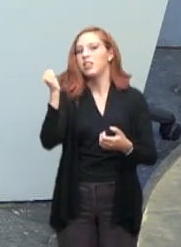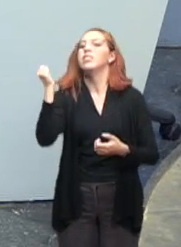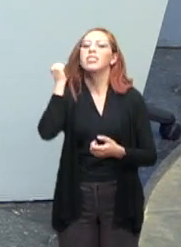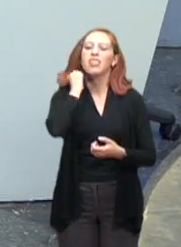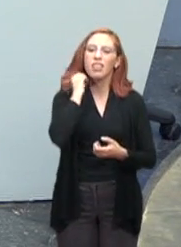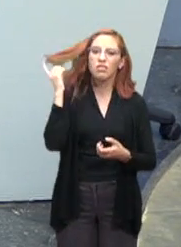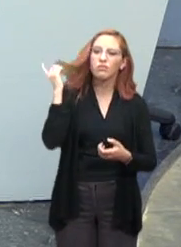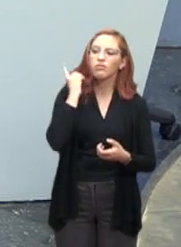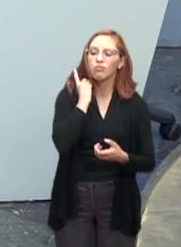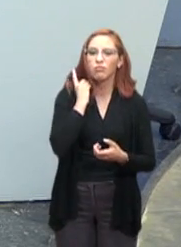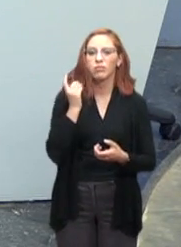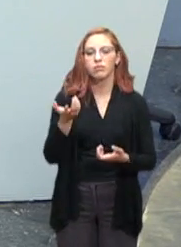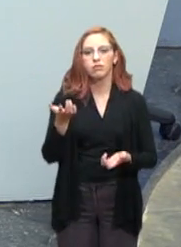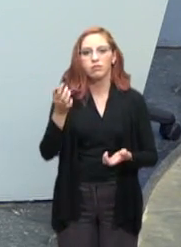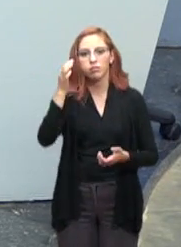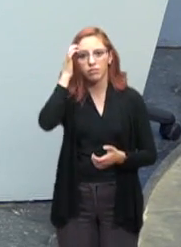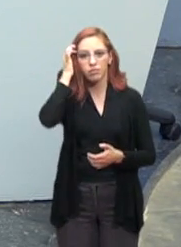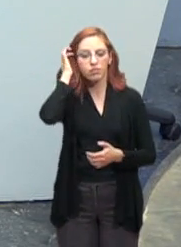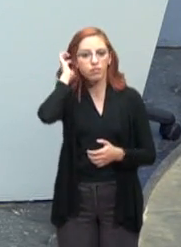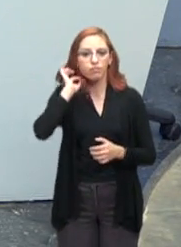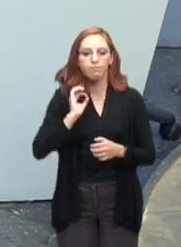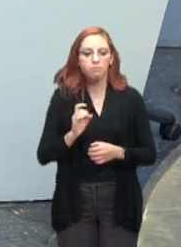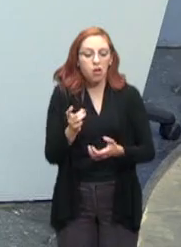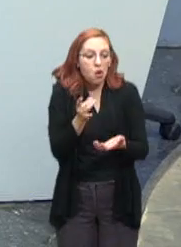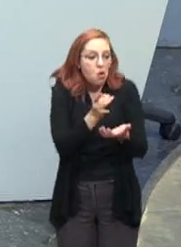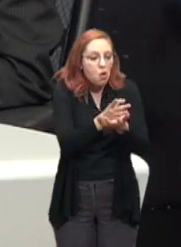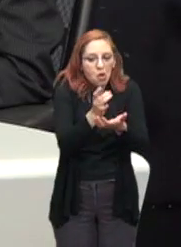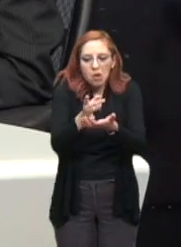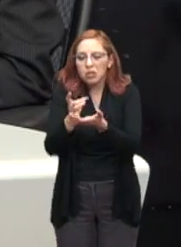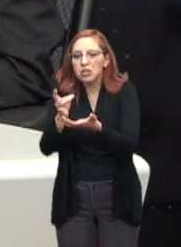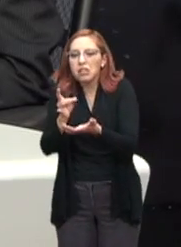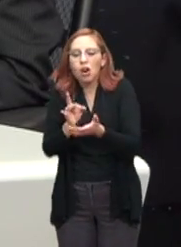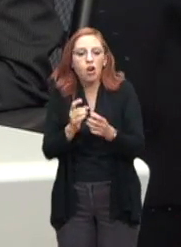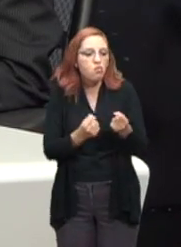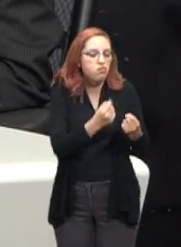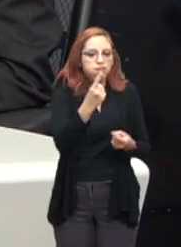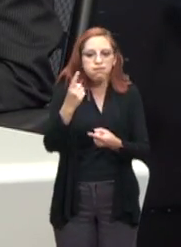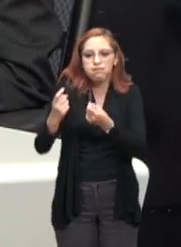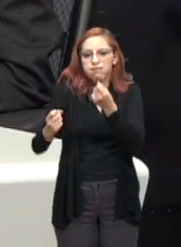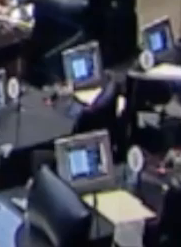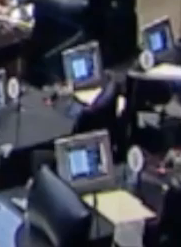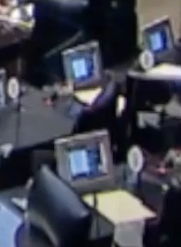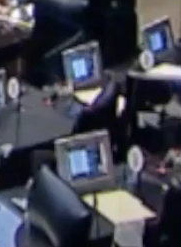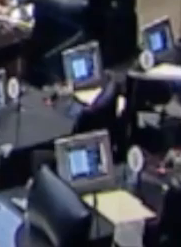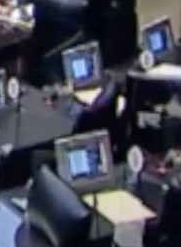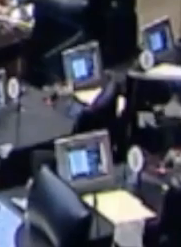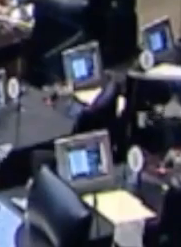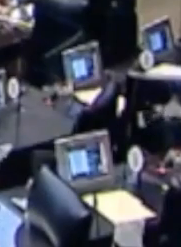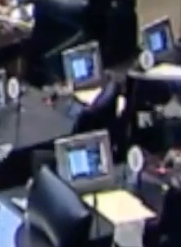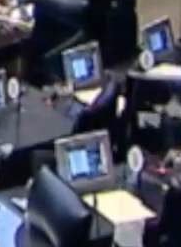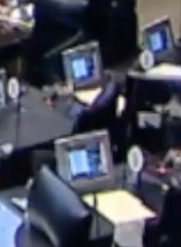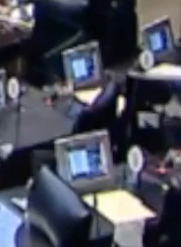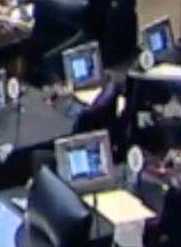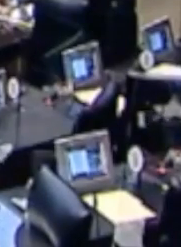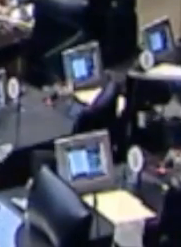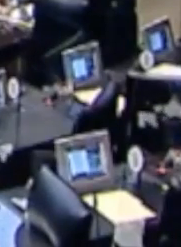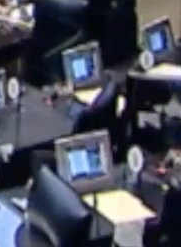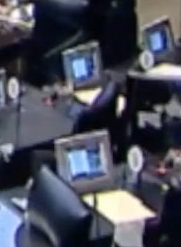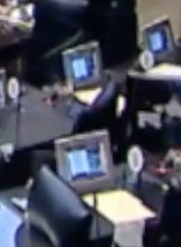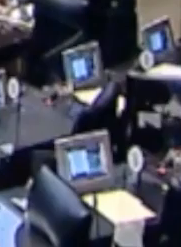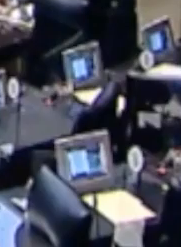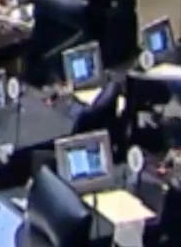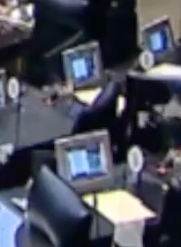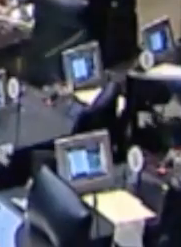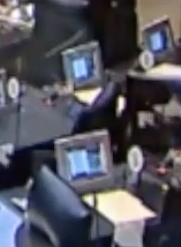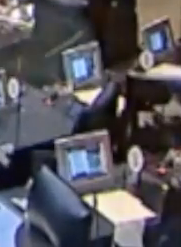Entonces, pareciera que, bueno, solamente algunos se beneficiaran de esto. Sí, pero hay que tener cuidado, porque no todos